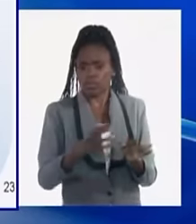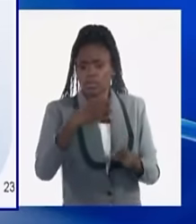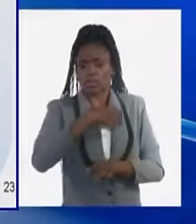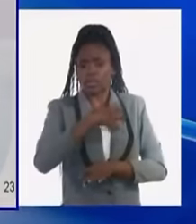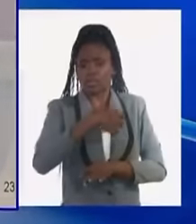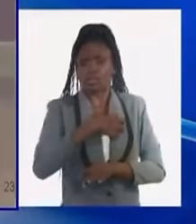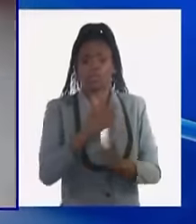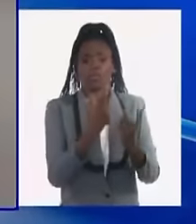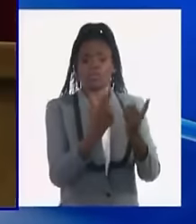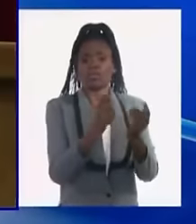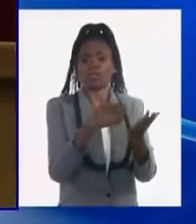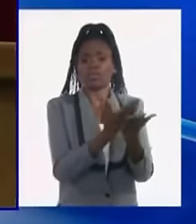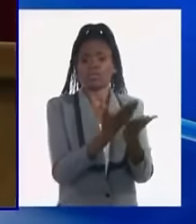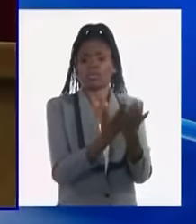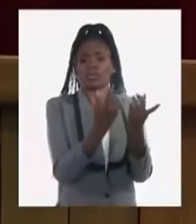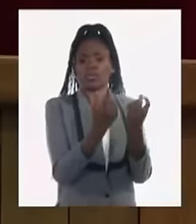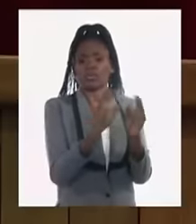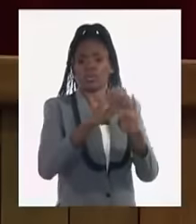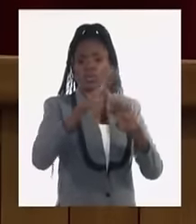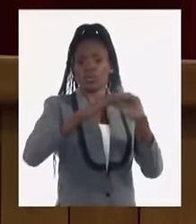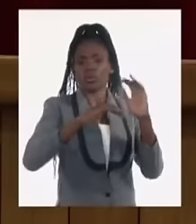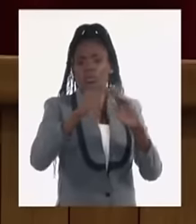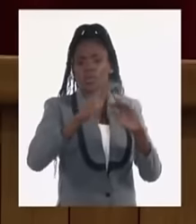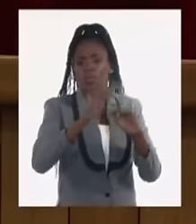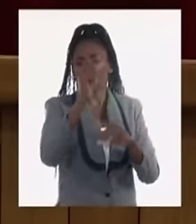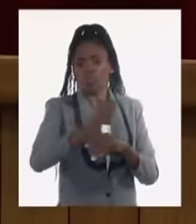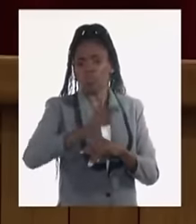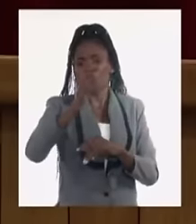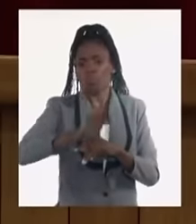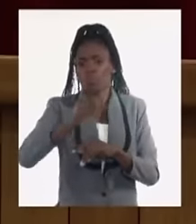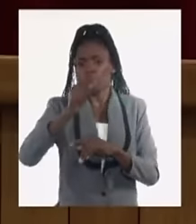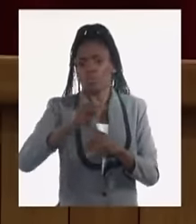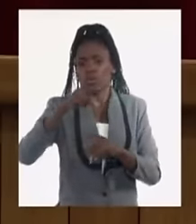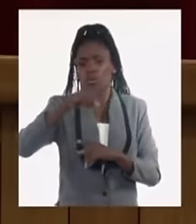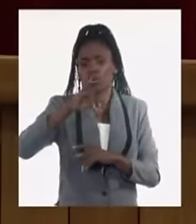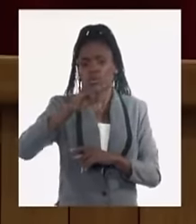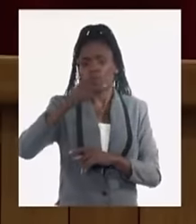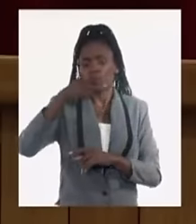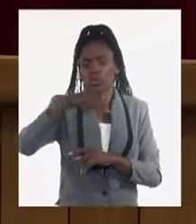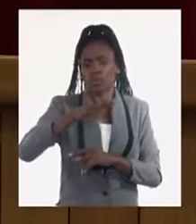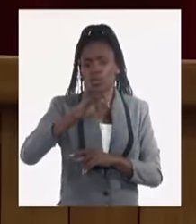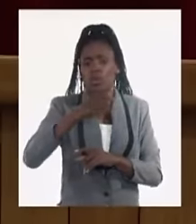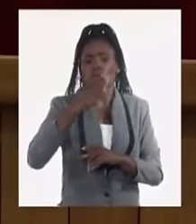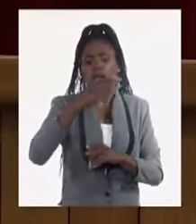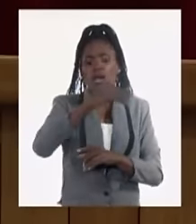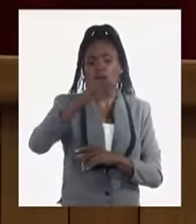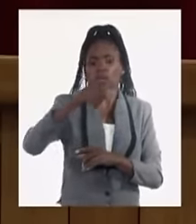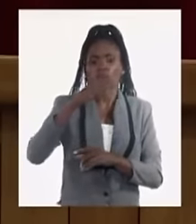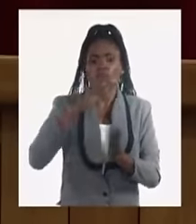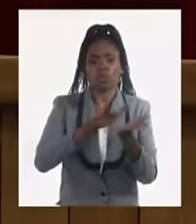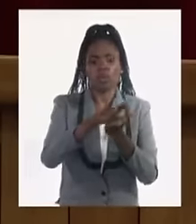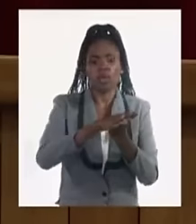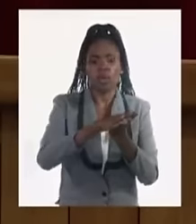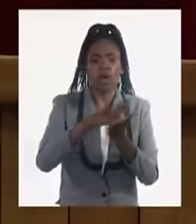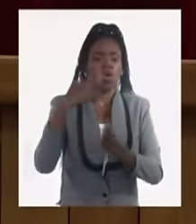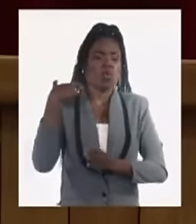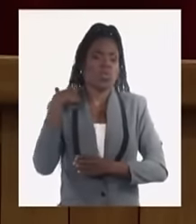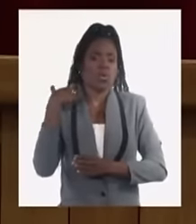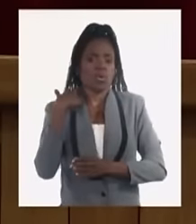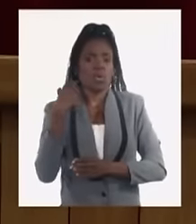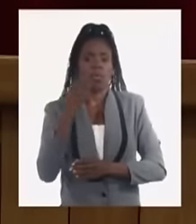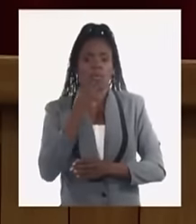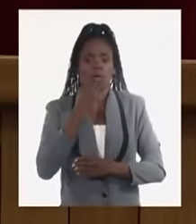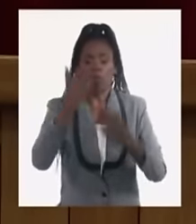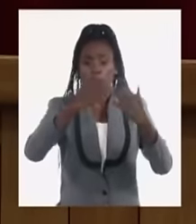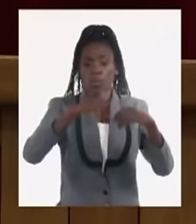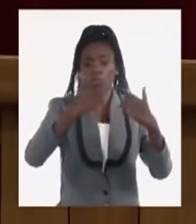solicitudes concretas de cualquier cantidad de níquel, de azúcar, de tabaco, de ron, que seamos capaces